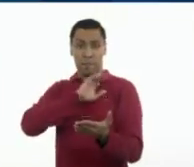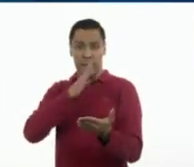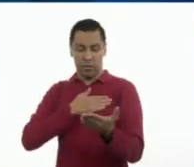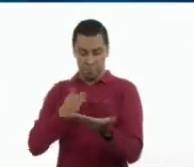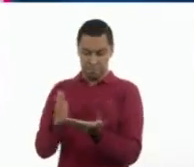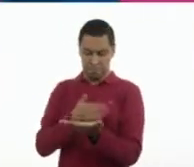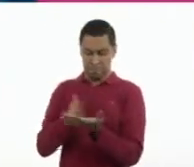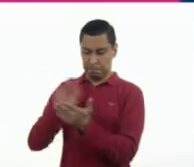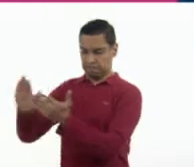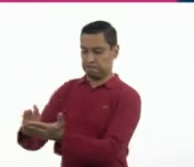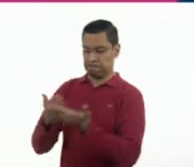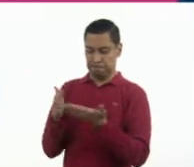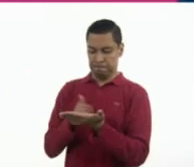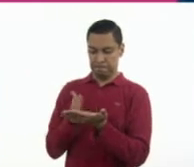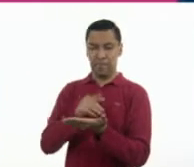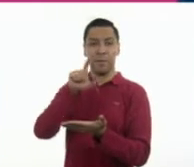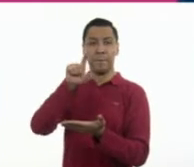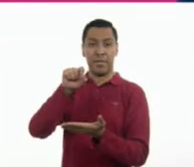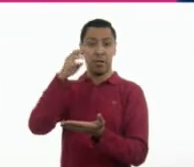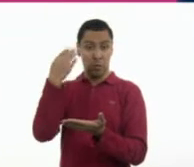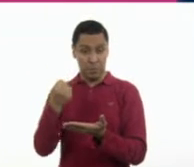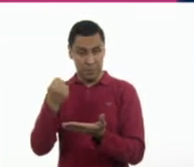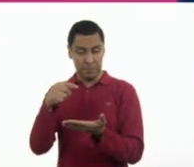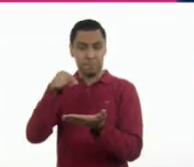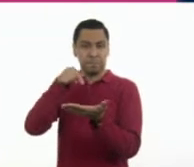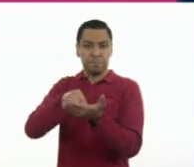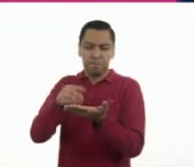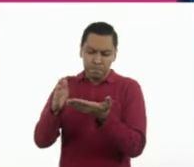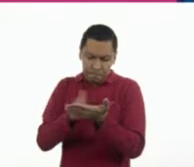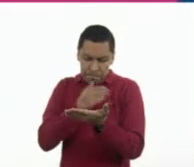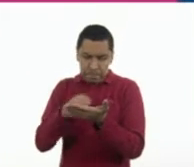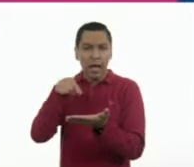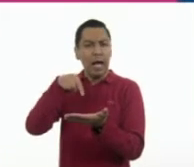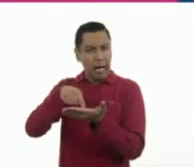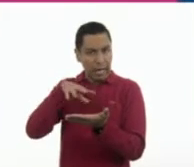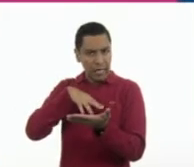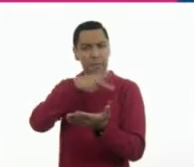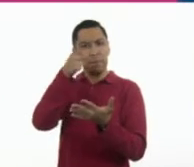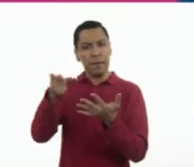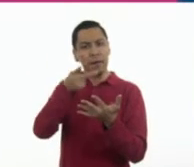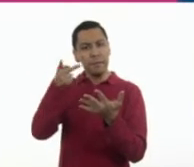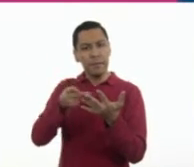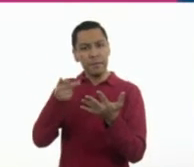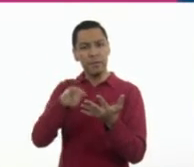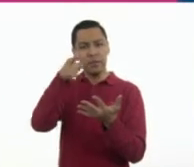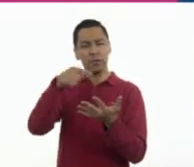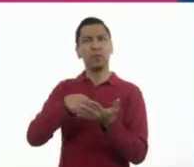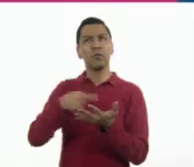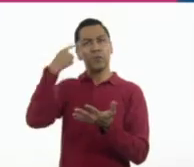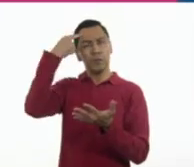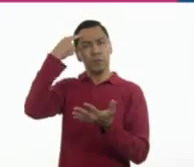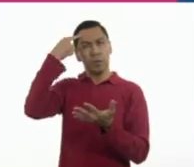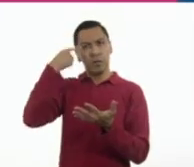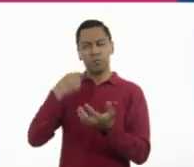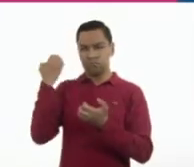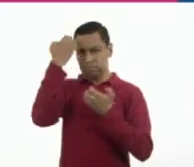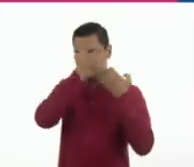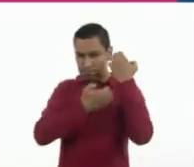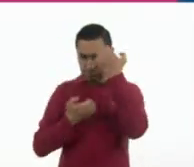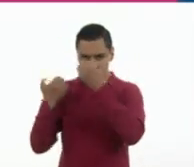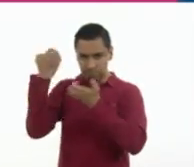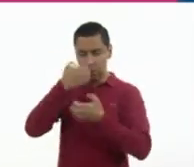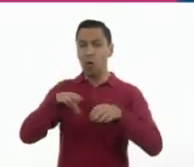la página 29. Ahí encontrarán estas y otras preguntas más que les van a ayudar a analizar más a detalle los